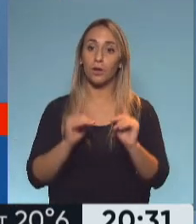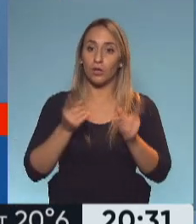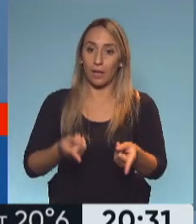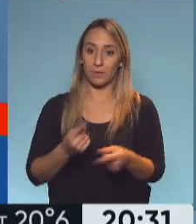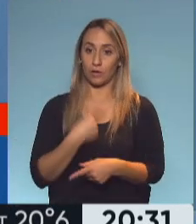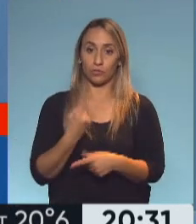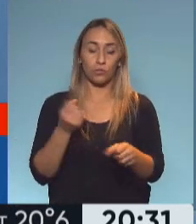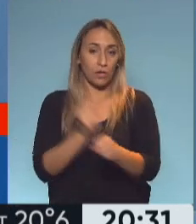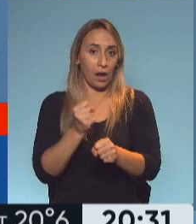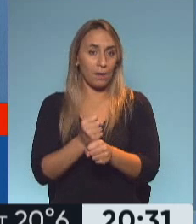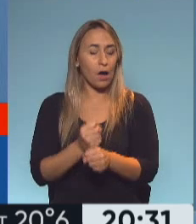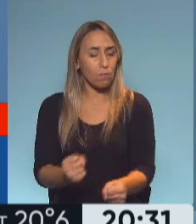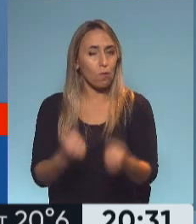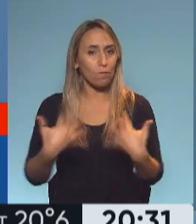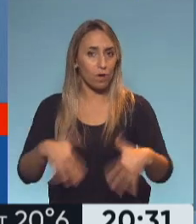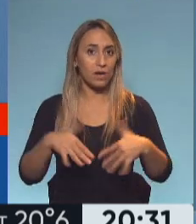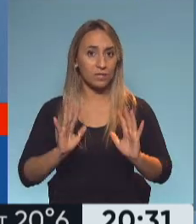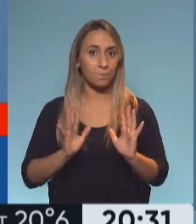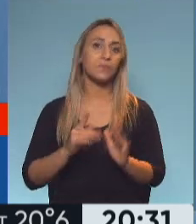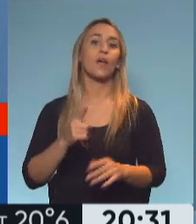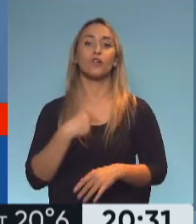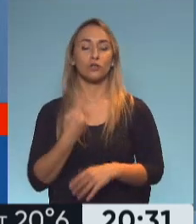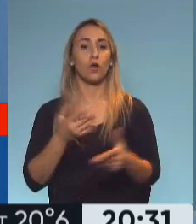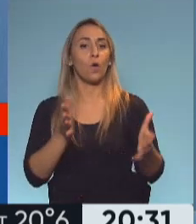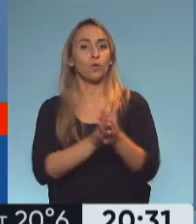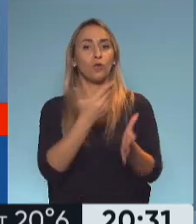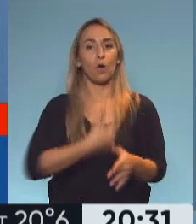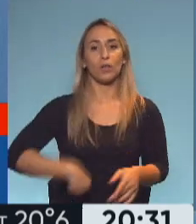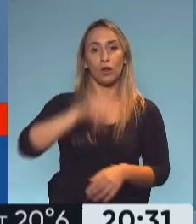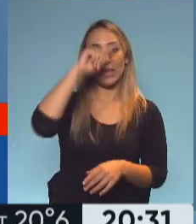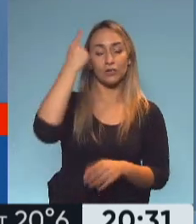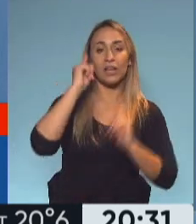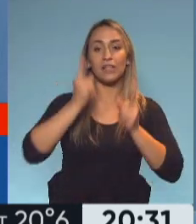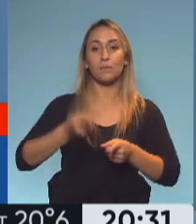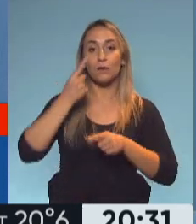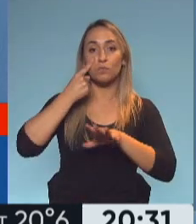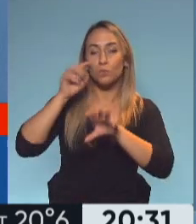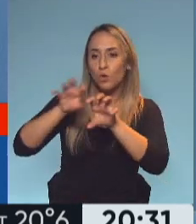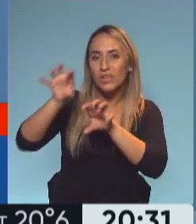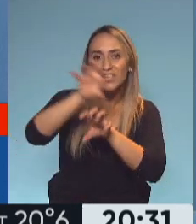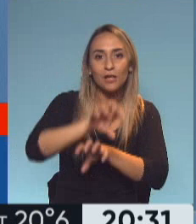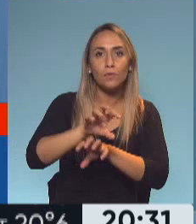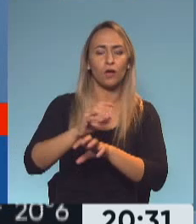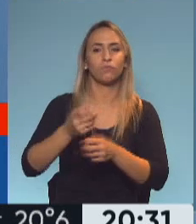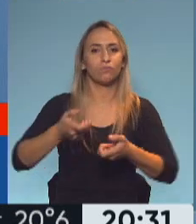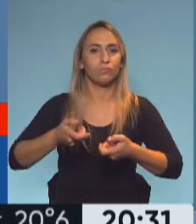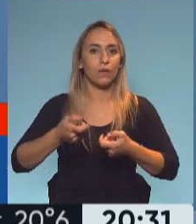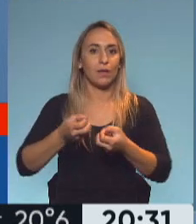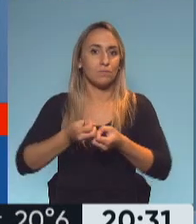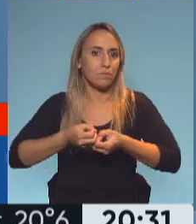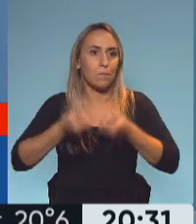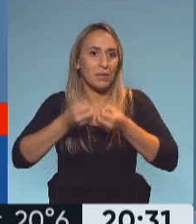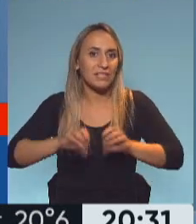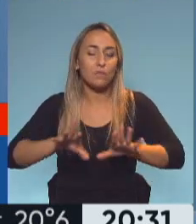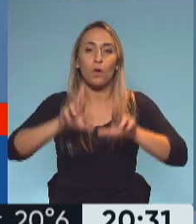trabajo muy muy importante, nosotros junto con el gobierno nacional y nuestros municipios lanzamos el plan de seguridad más importante que se tenga memoria